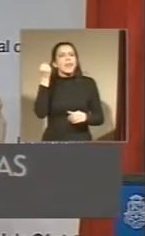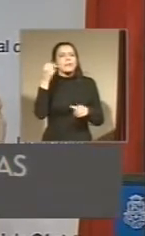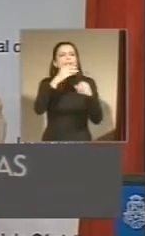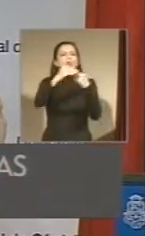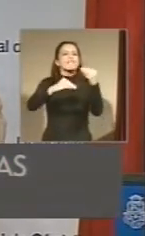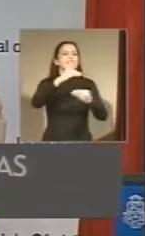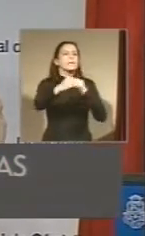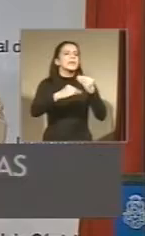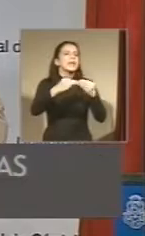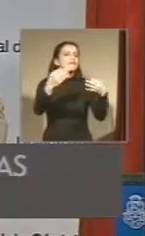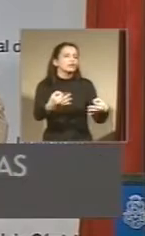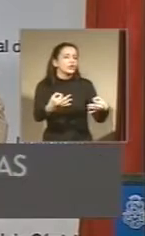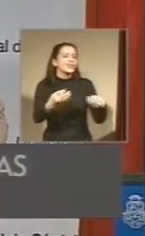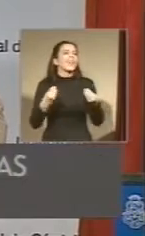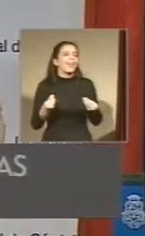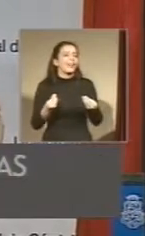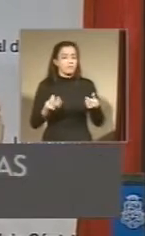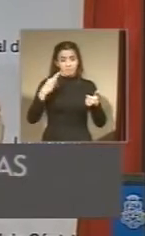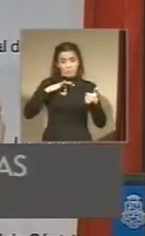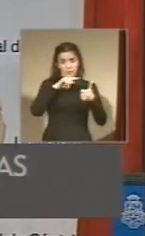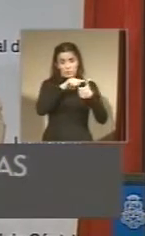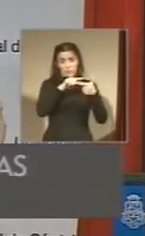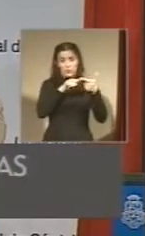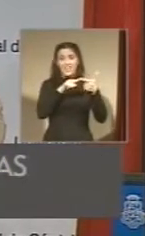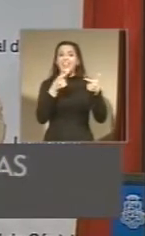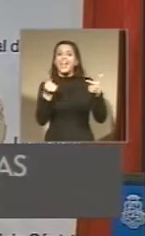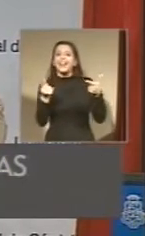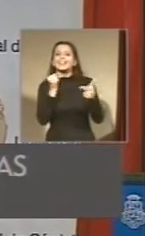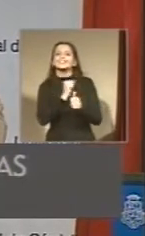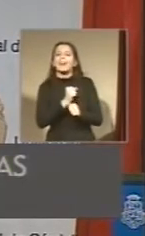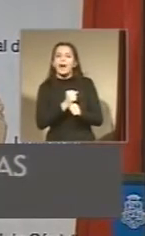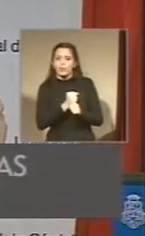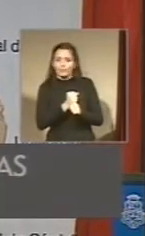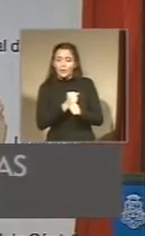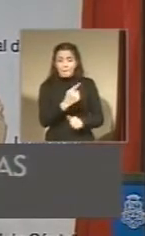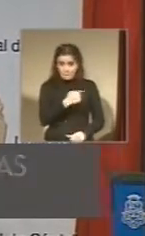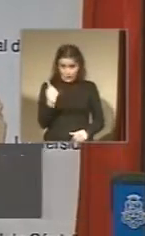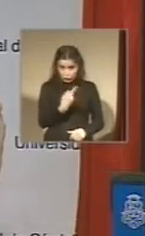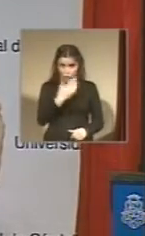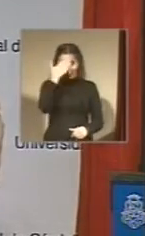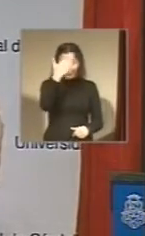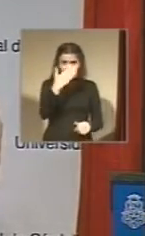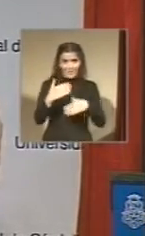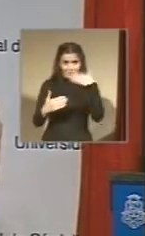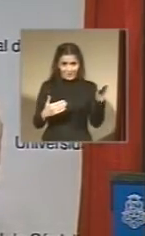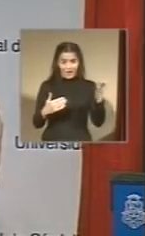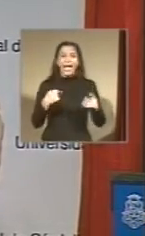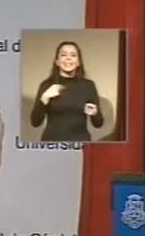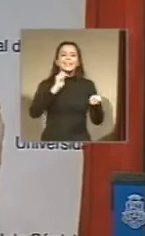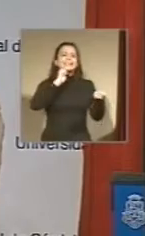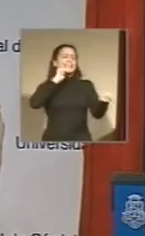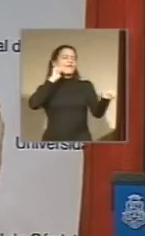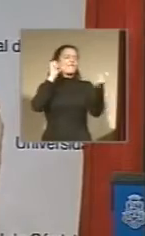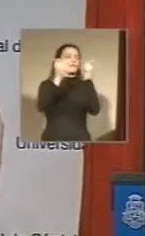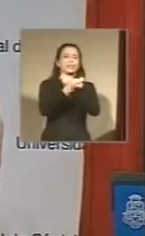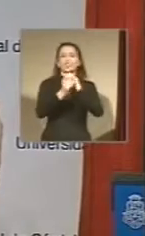El nivel de ingresos y la calidad del trabajo. Para el frente de izquierda hay que provocar una transformación social en la provincia. Y esto